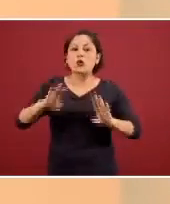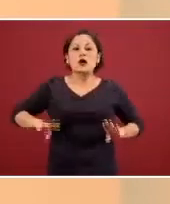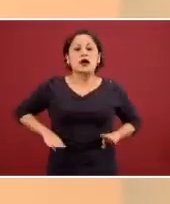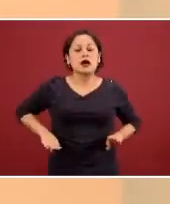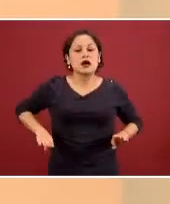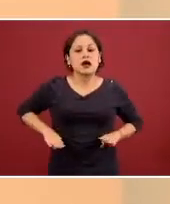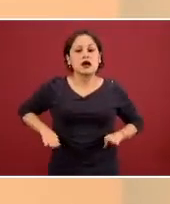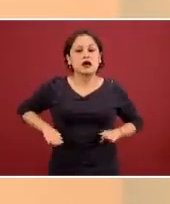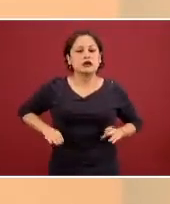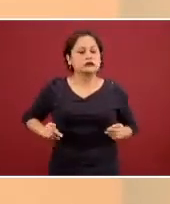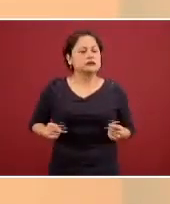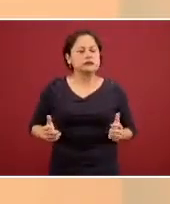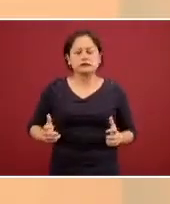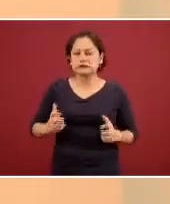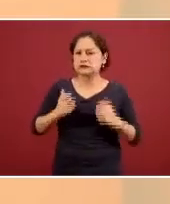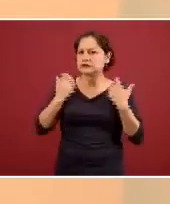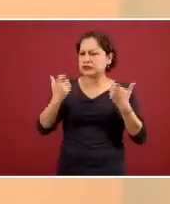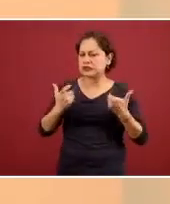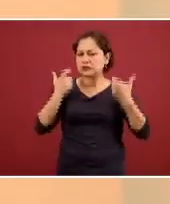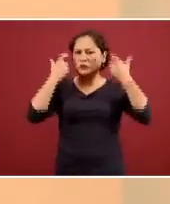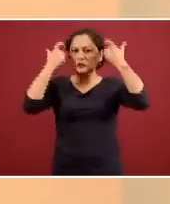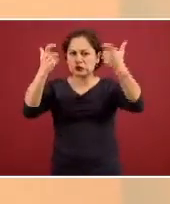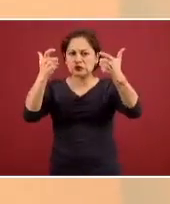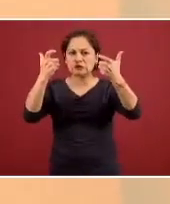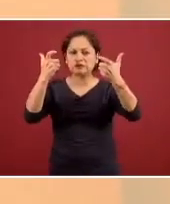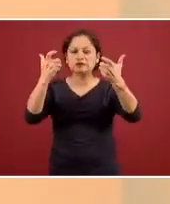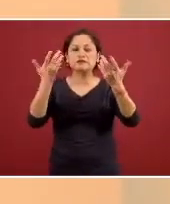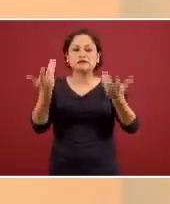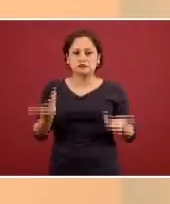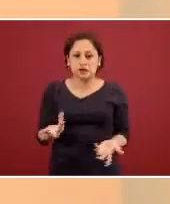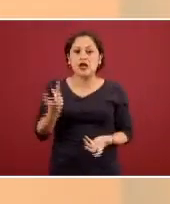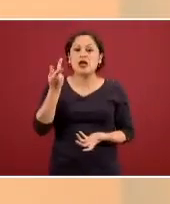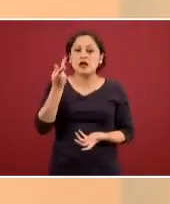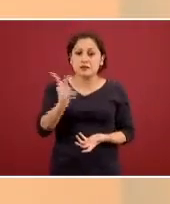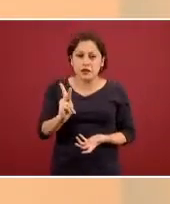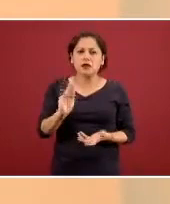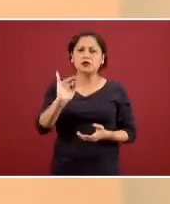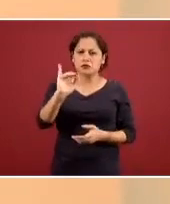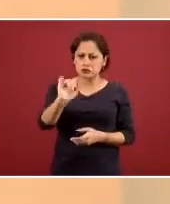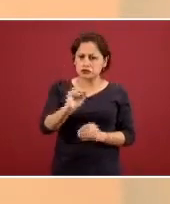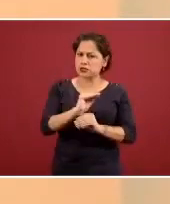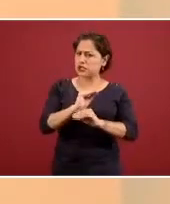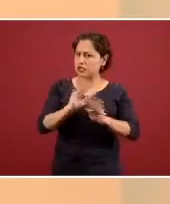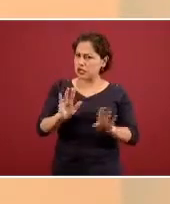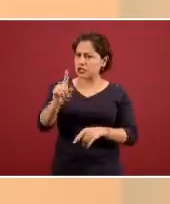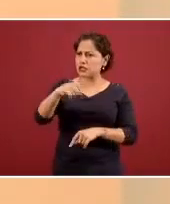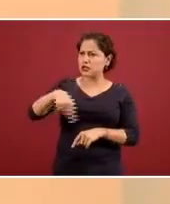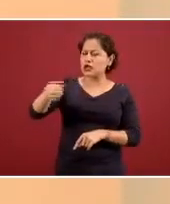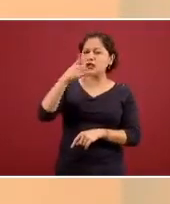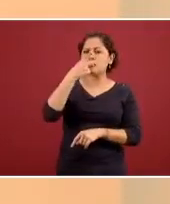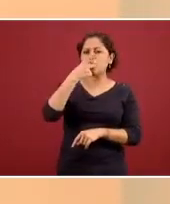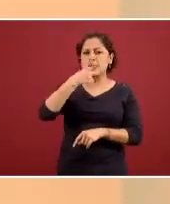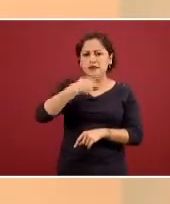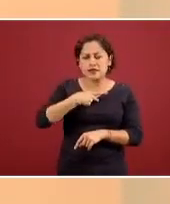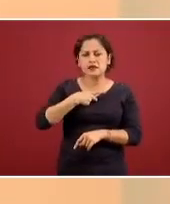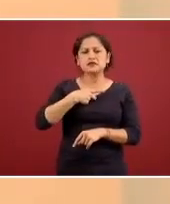que ante todas estas recomendaciones de mantenernos lejos de los gérmenes lavándonos las manos